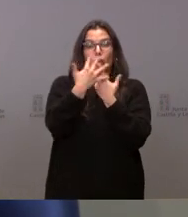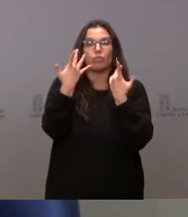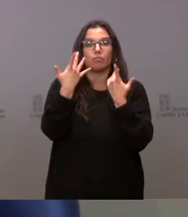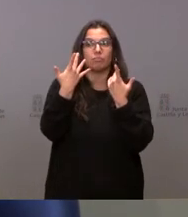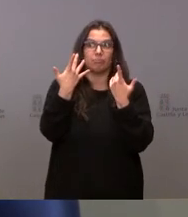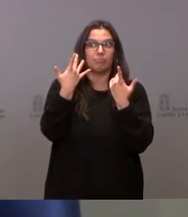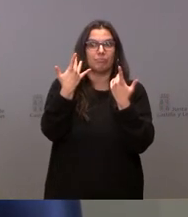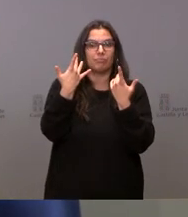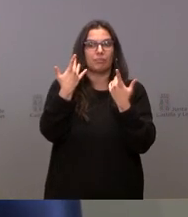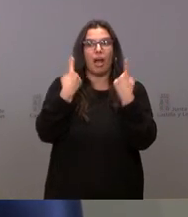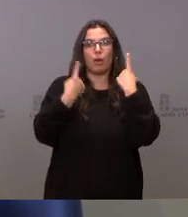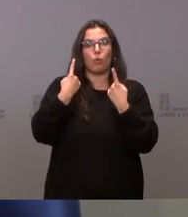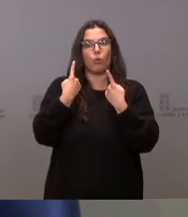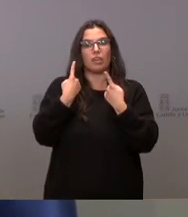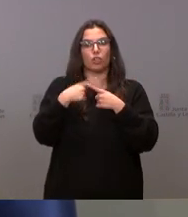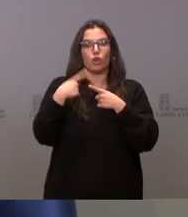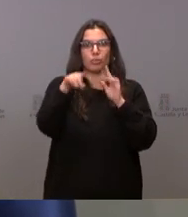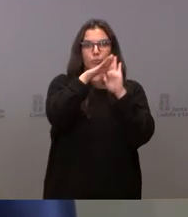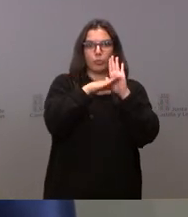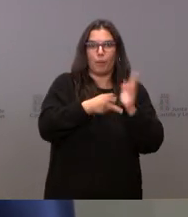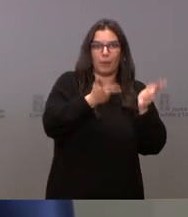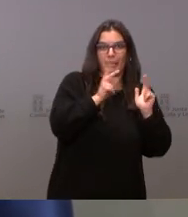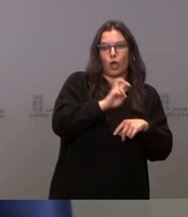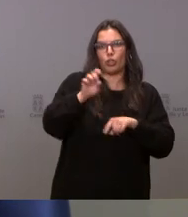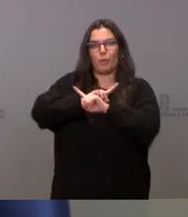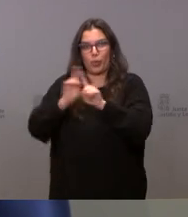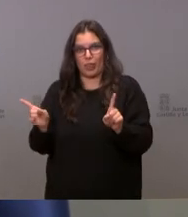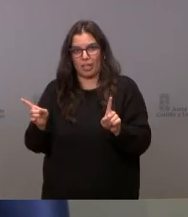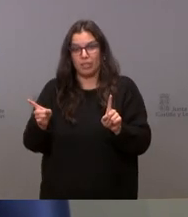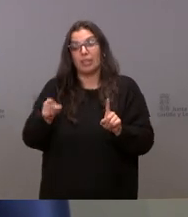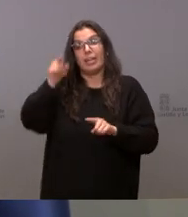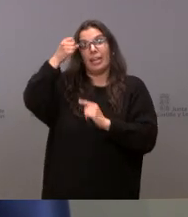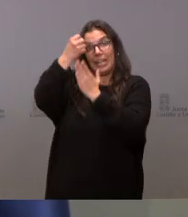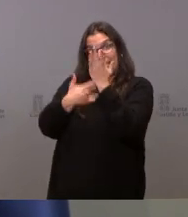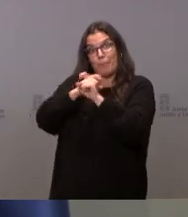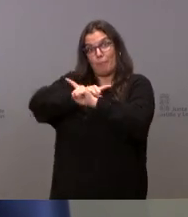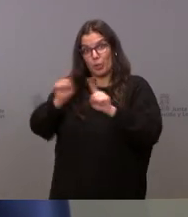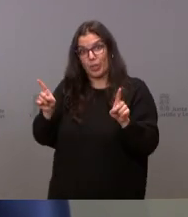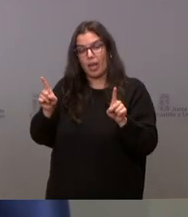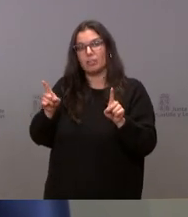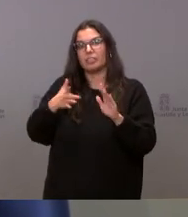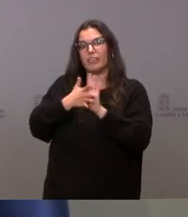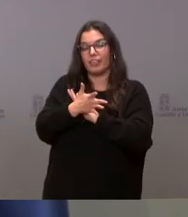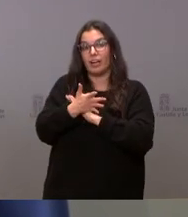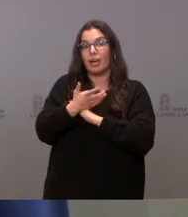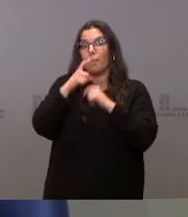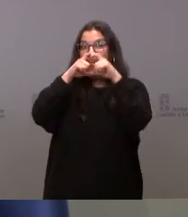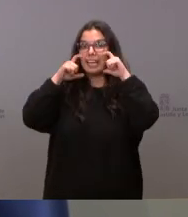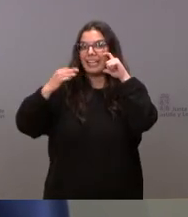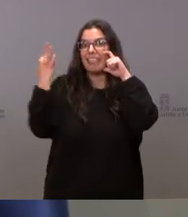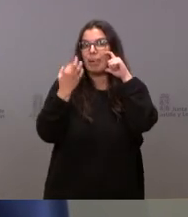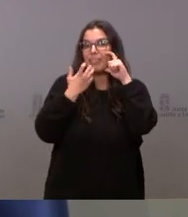que están permitidas, otras que están prohibidas, lo que están prohibidas es estar a menos de un metro y medio sin mascarilla,